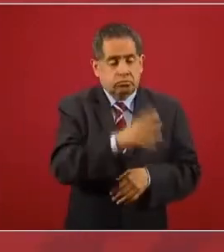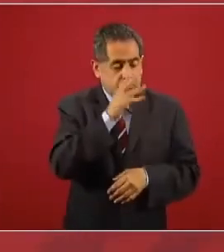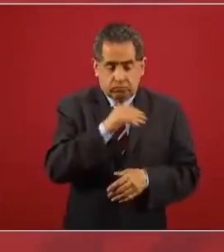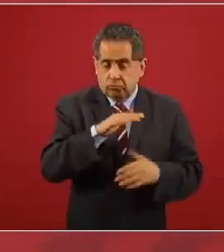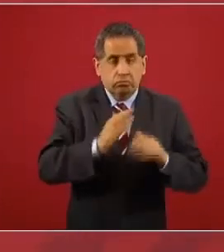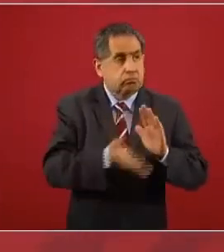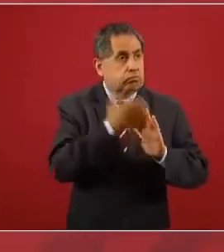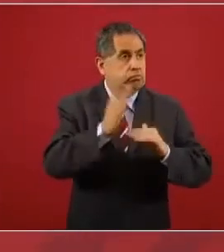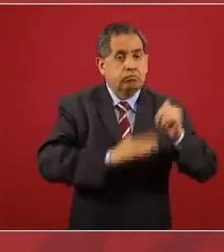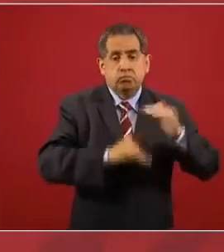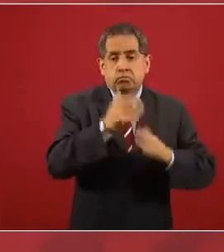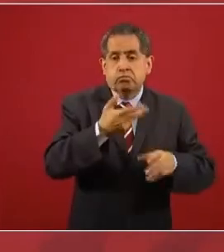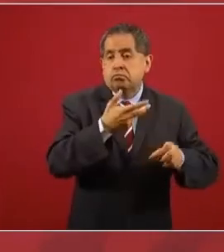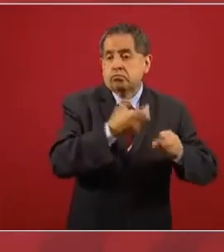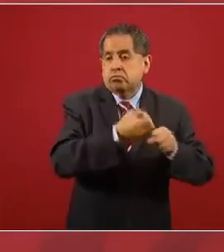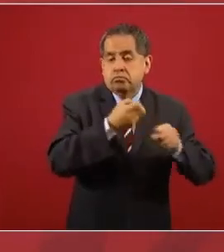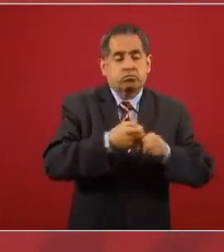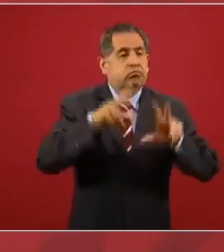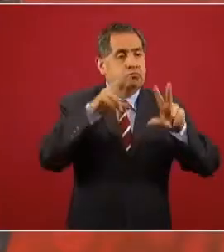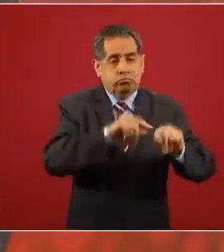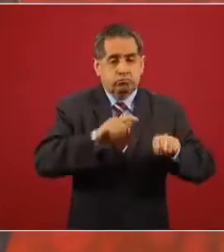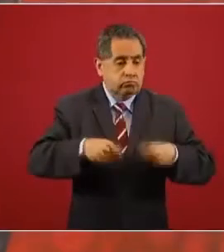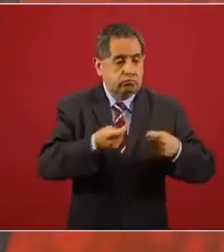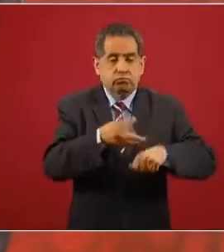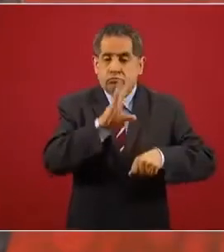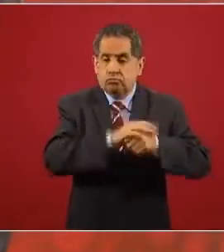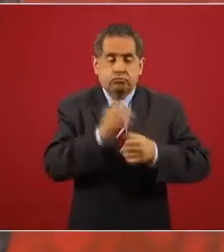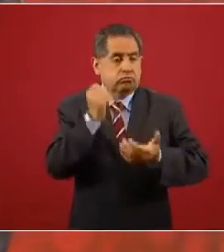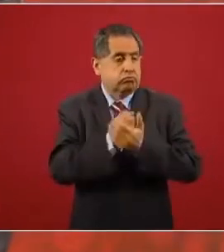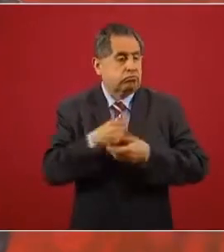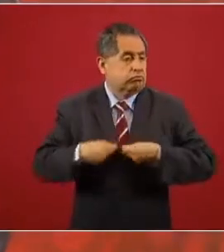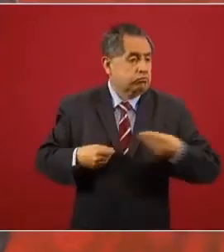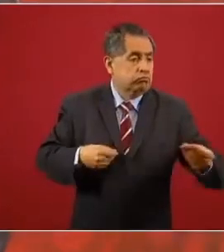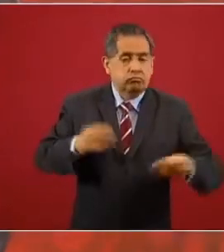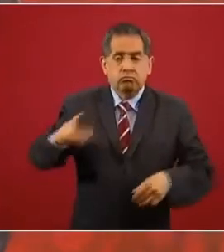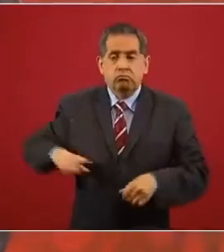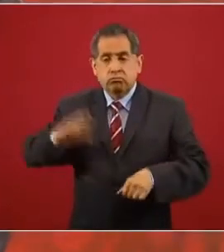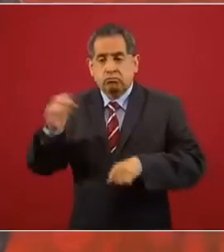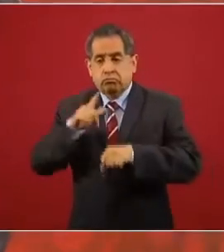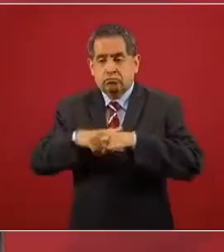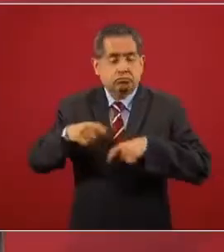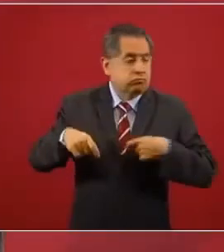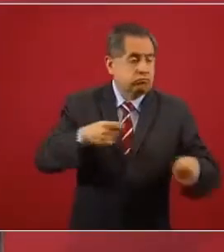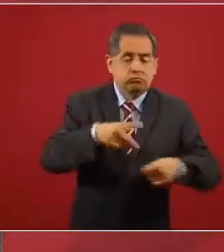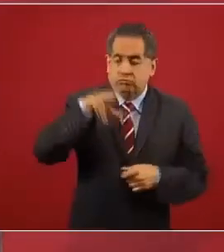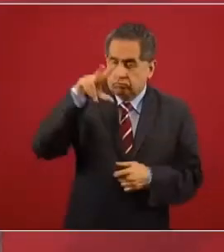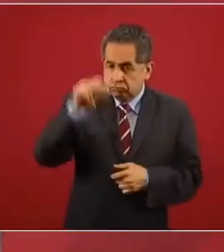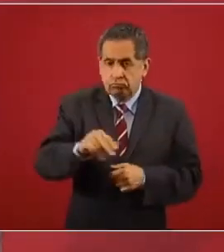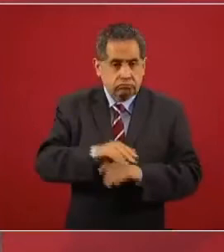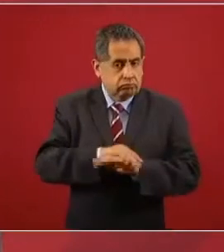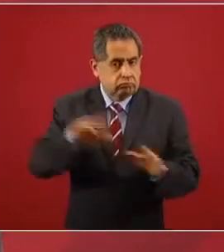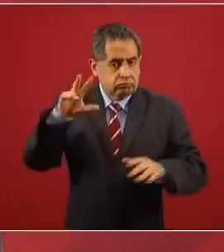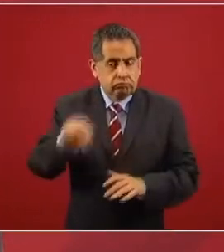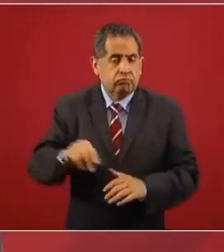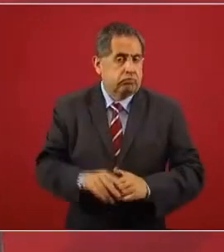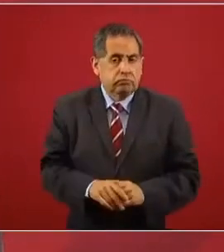no se van a otorgar permisos del gobierno federal para que opere la planta.